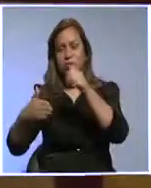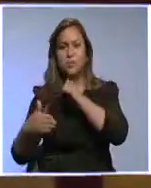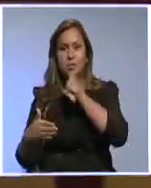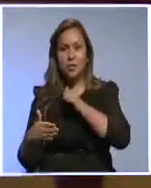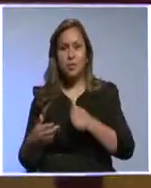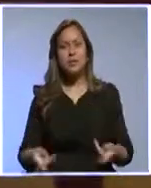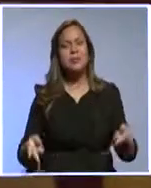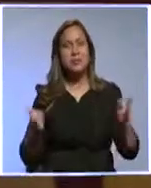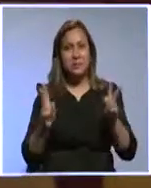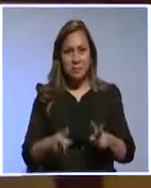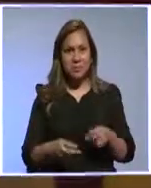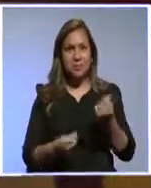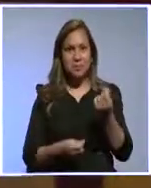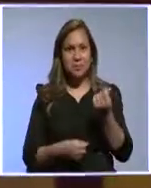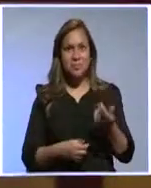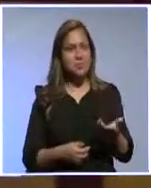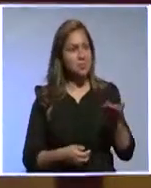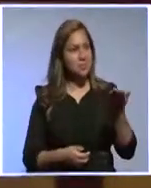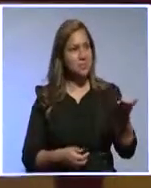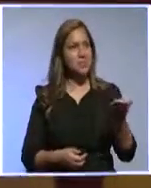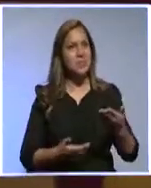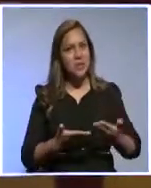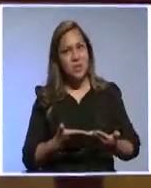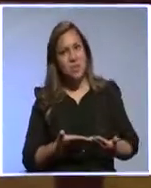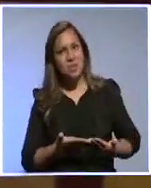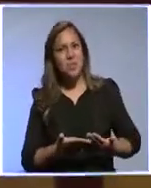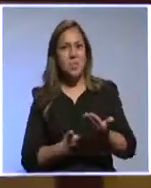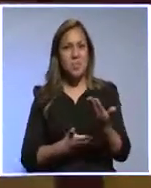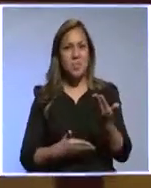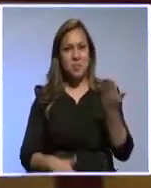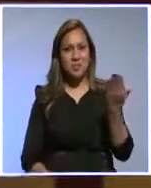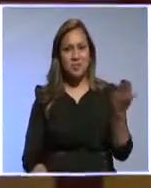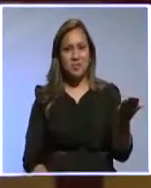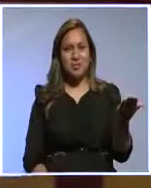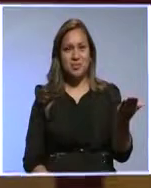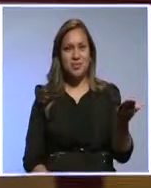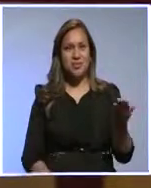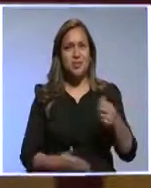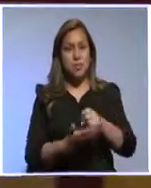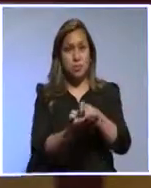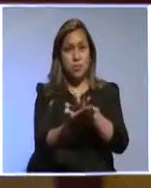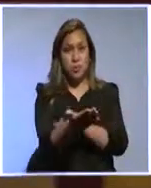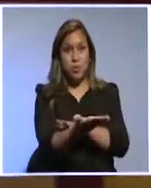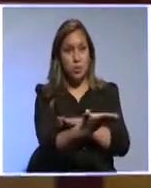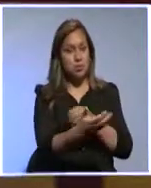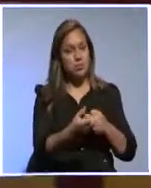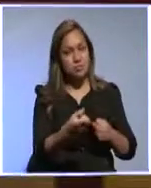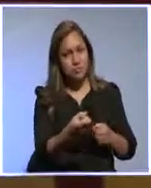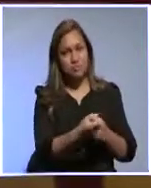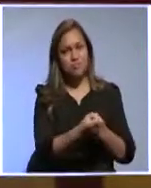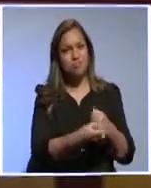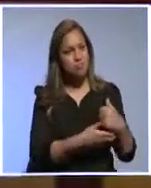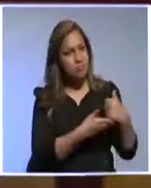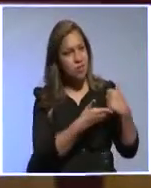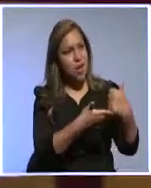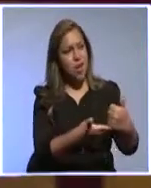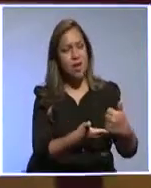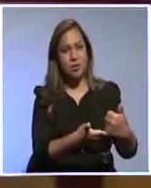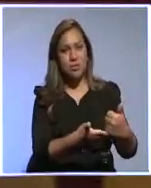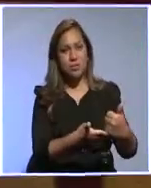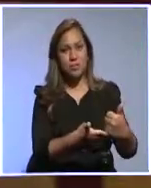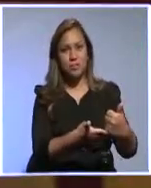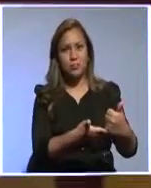también están entrando a financiar este tipo de emprendimientos, ayudar a las